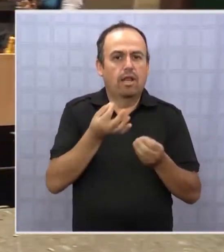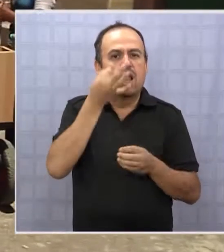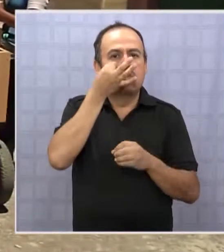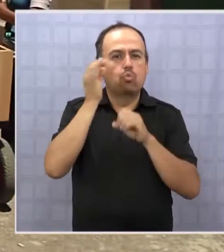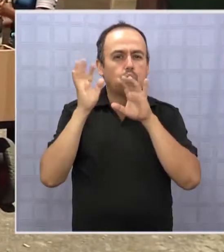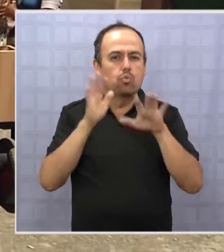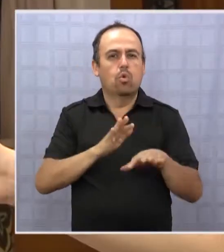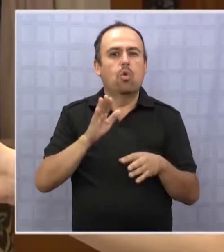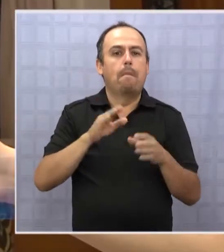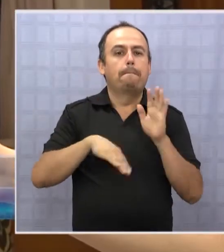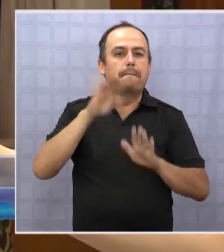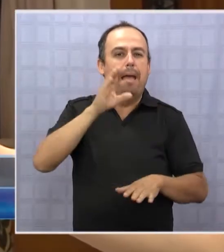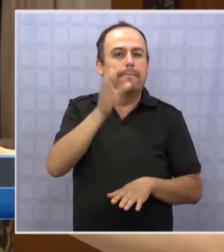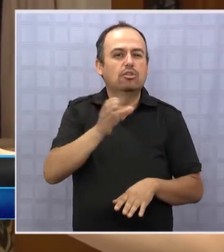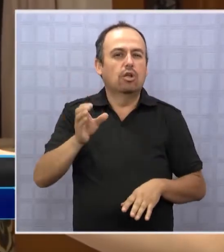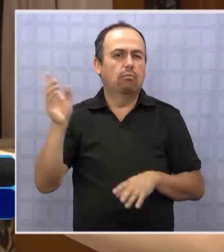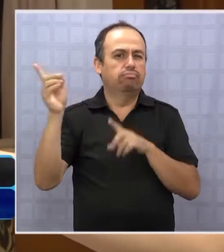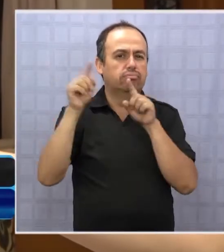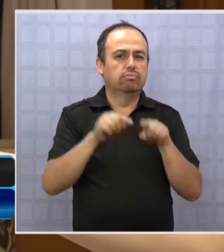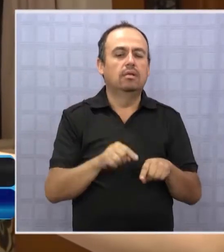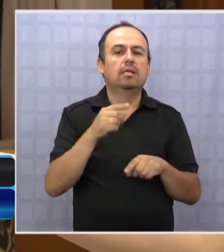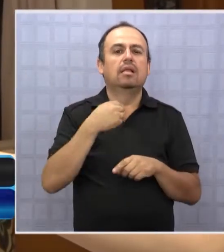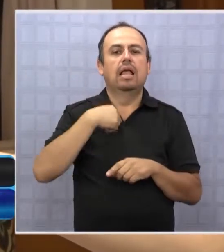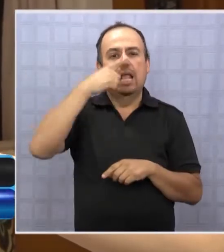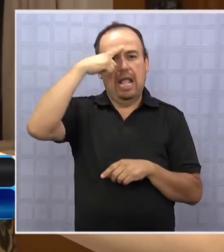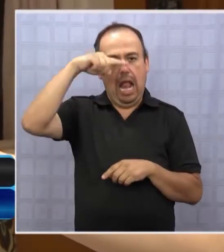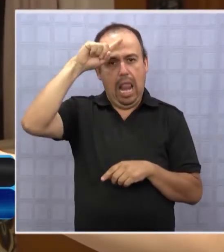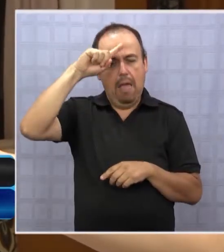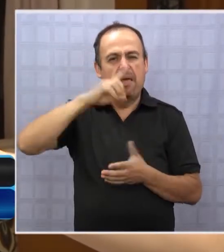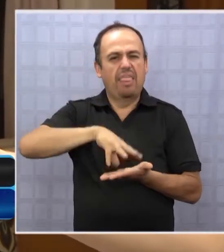Tiene gente de Calama más, Arica,